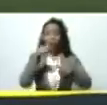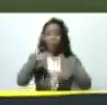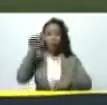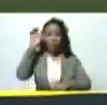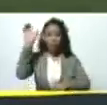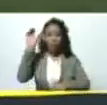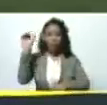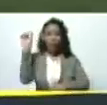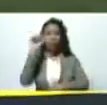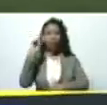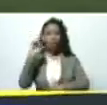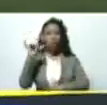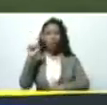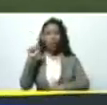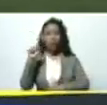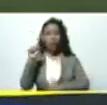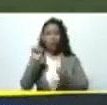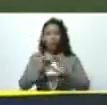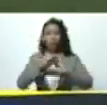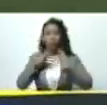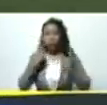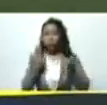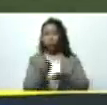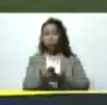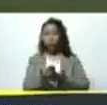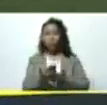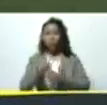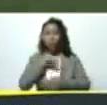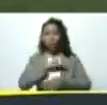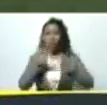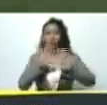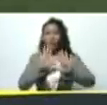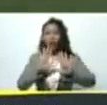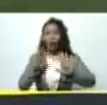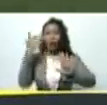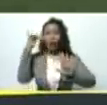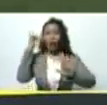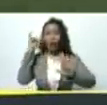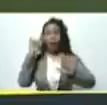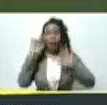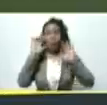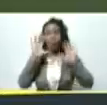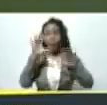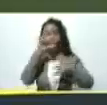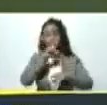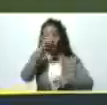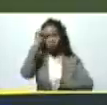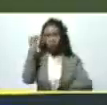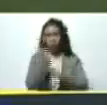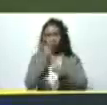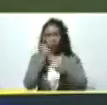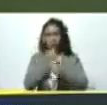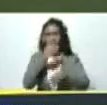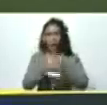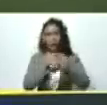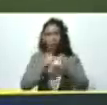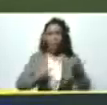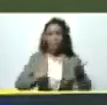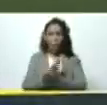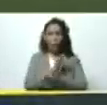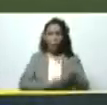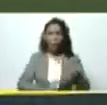soya de clase mundial nosotros ya tenemos más de 10 años trabajando haciendo impulso